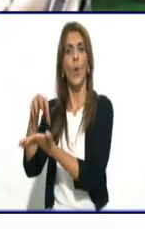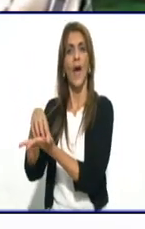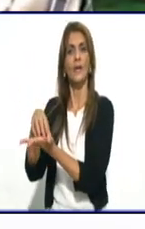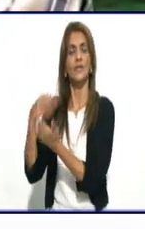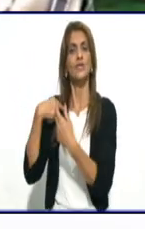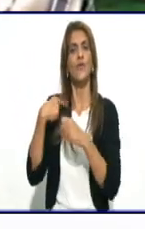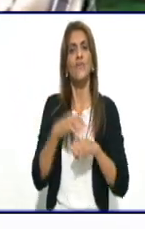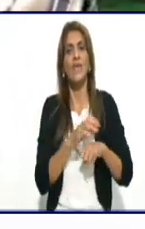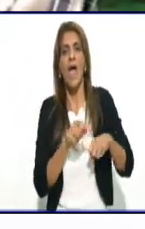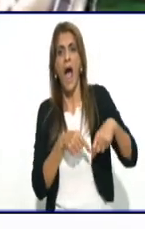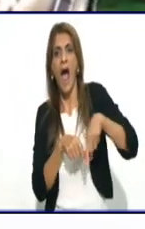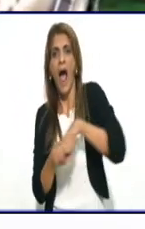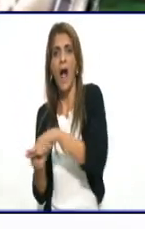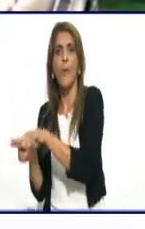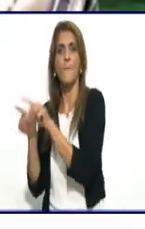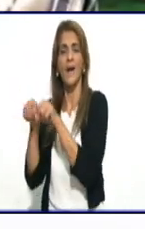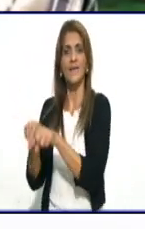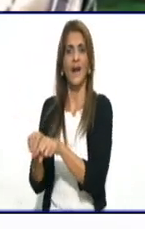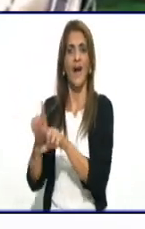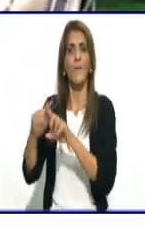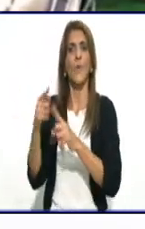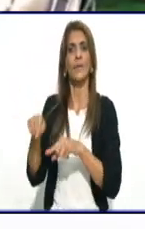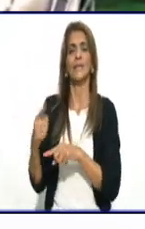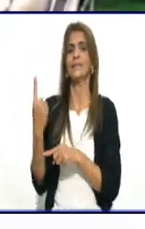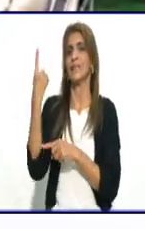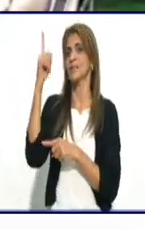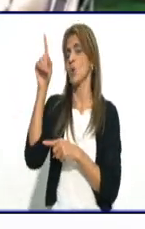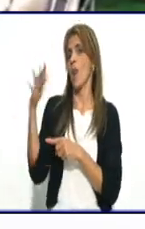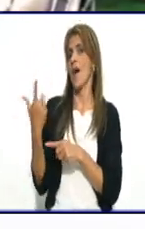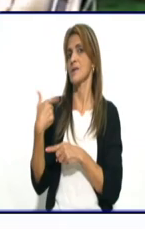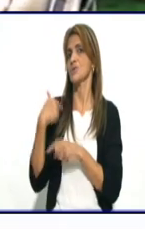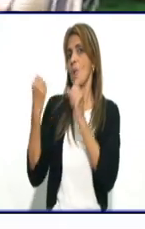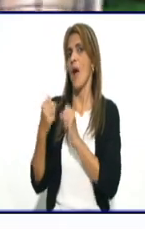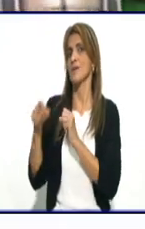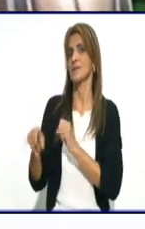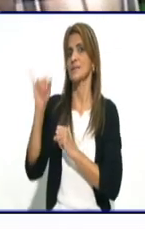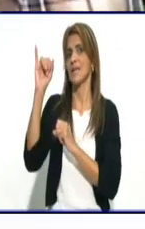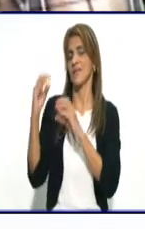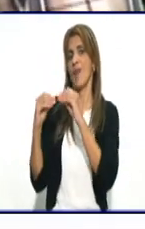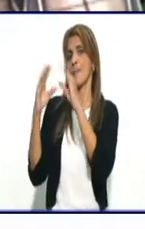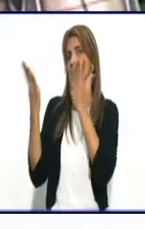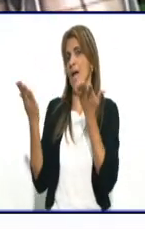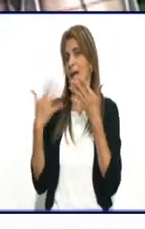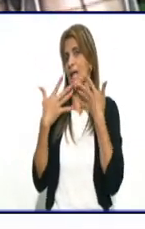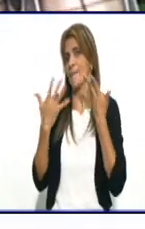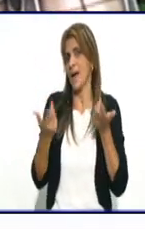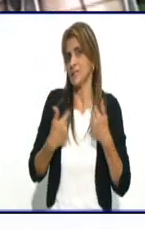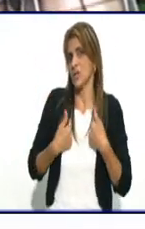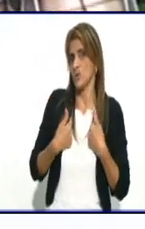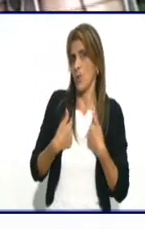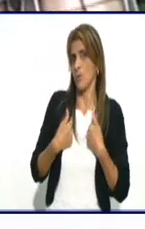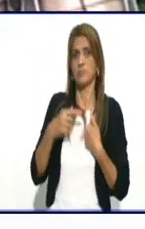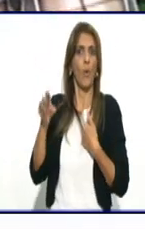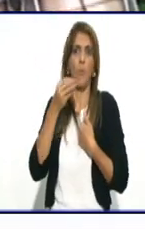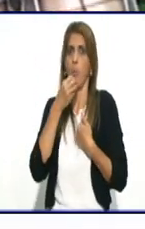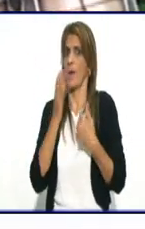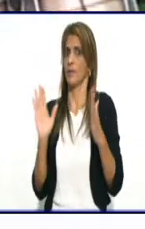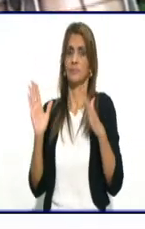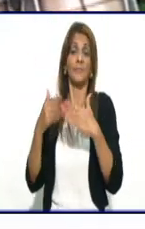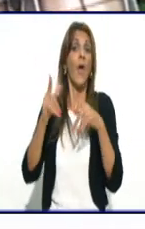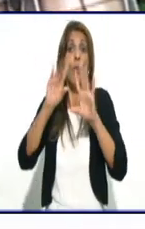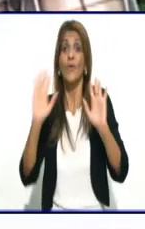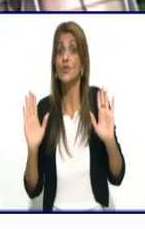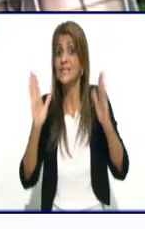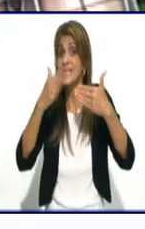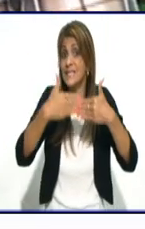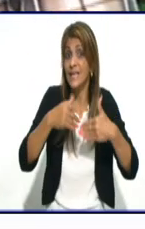está sola y me cogió ahí las 6 de la mañana. ¿Qué pasa conmigo? No puede salir. Cuando se establece el cierre ni se entra ni se sale